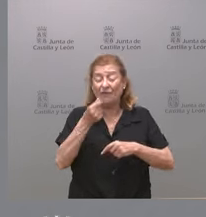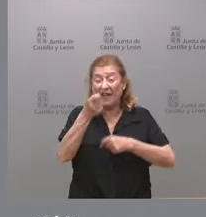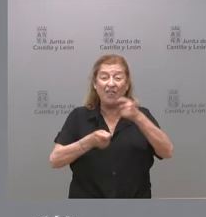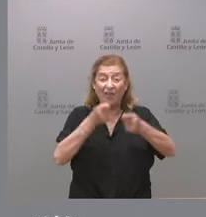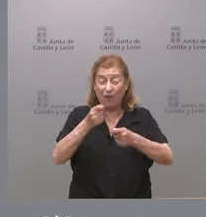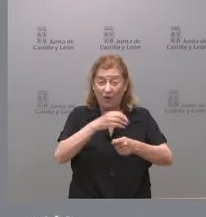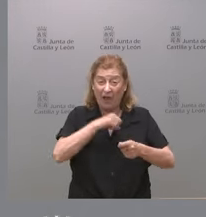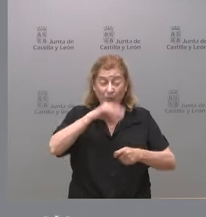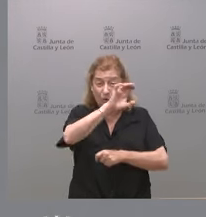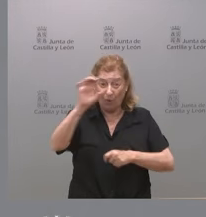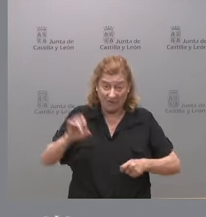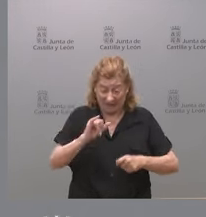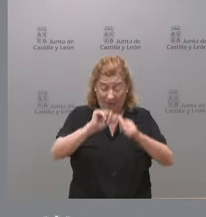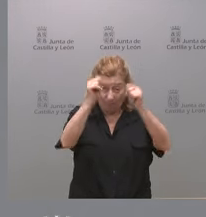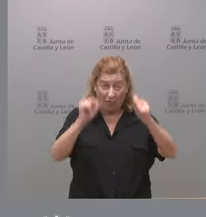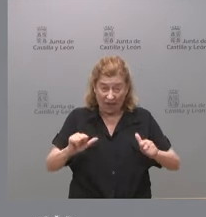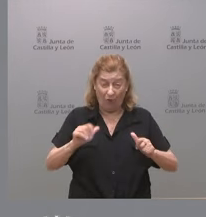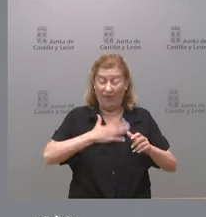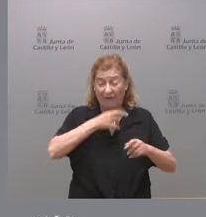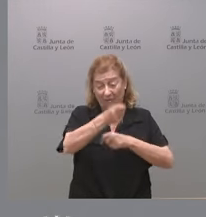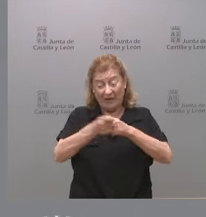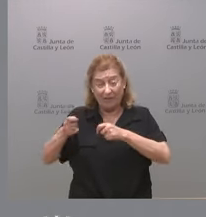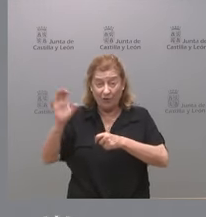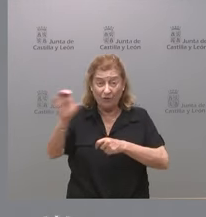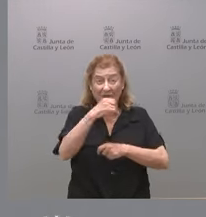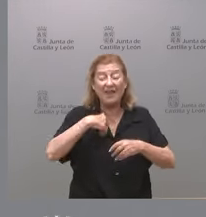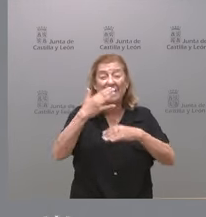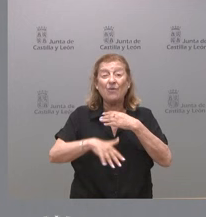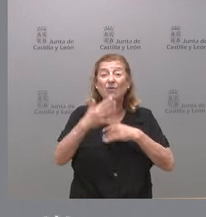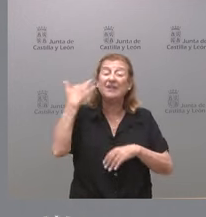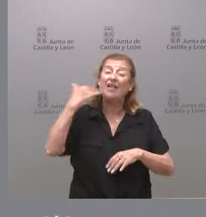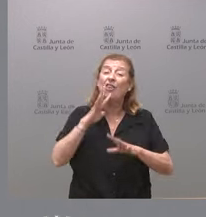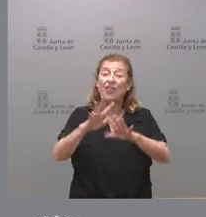autonómica y por tanto el modelo de financiación autonómica ha caducado hace diez